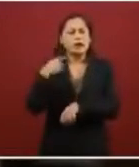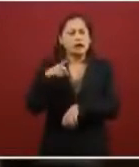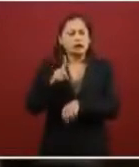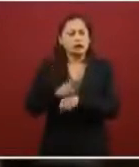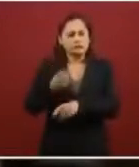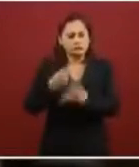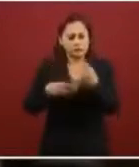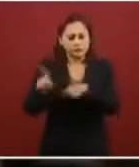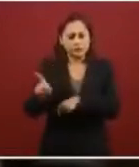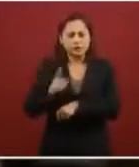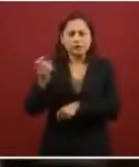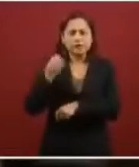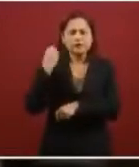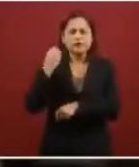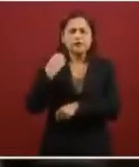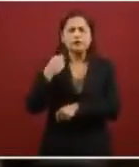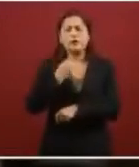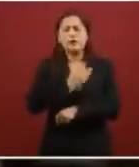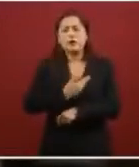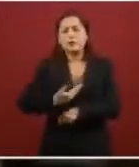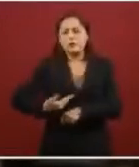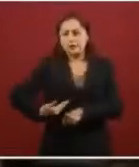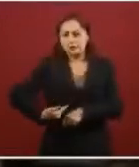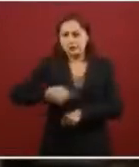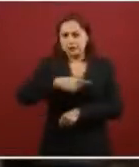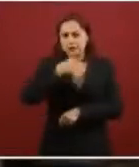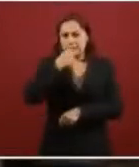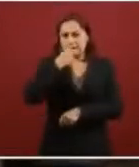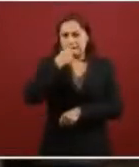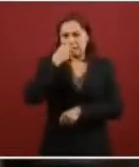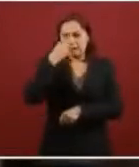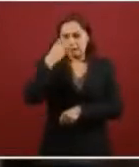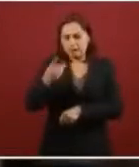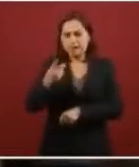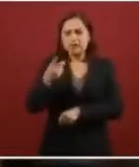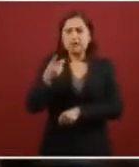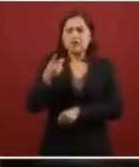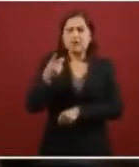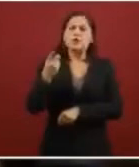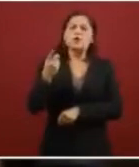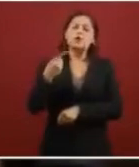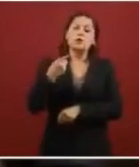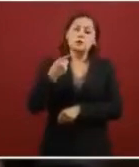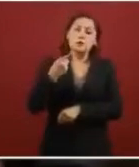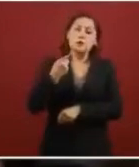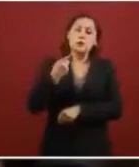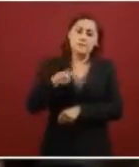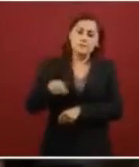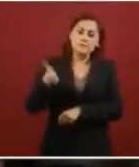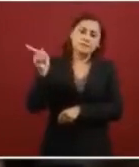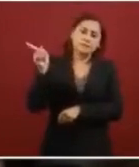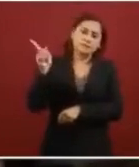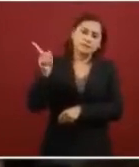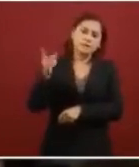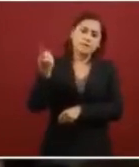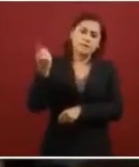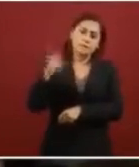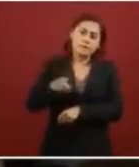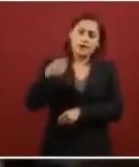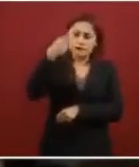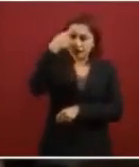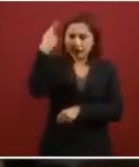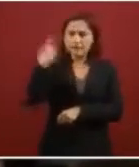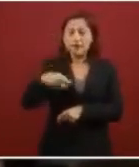el presidente que primero los mexicanos, que le había girado incluso instrucciones para que los mexicanos